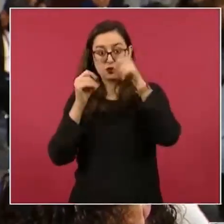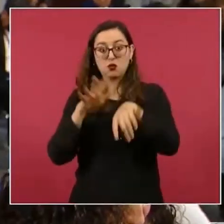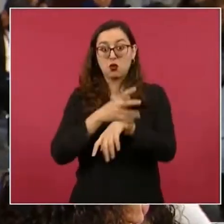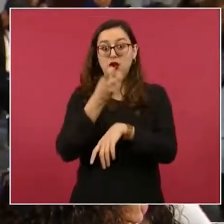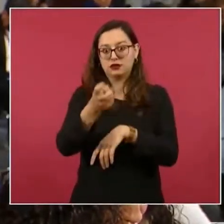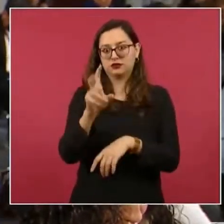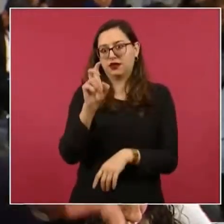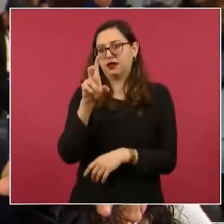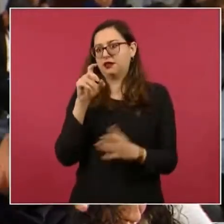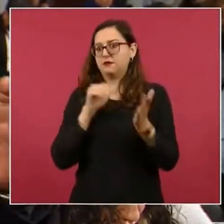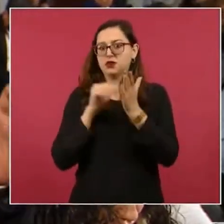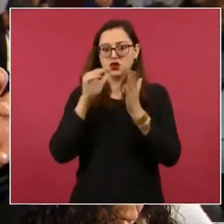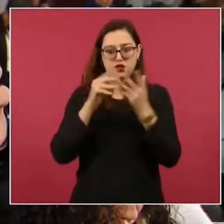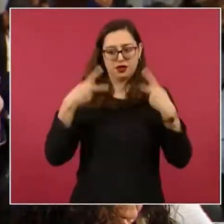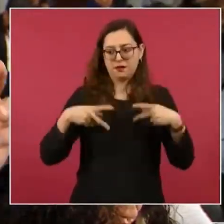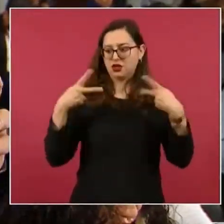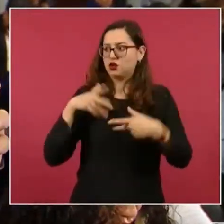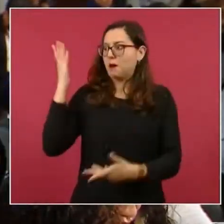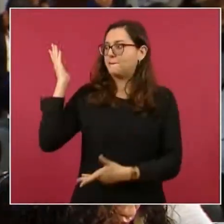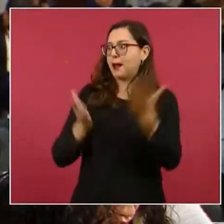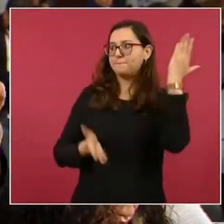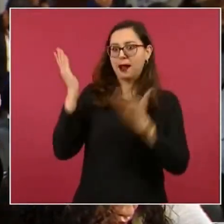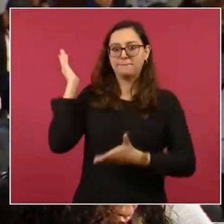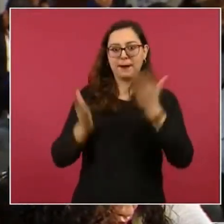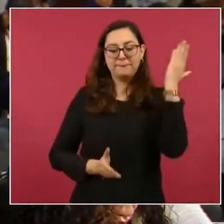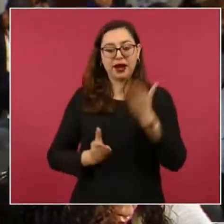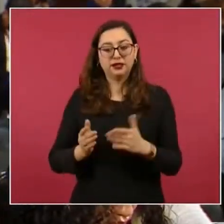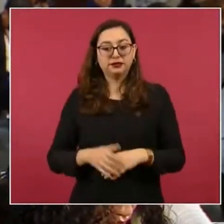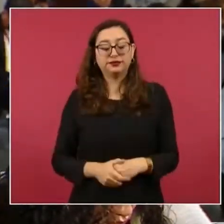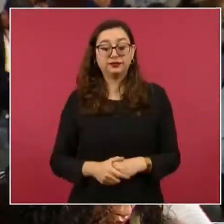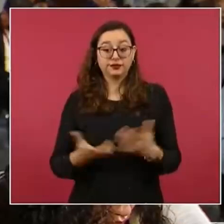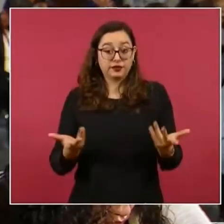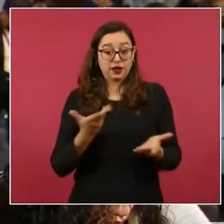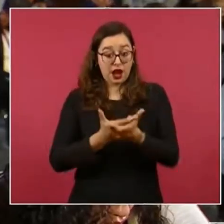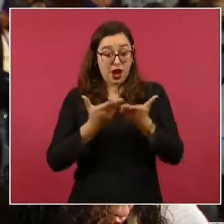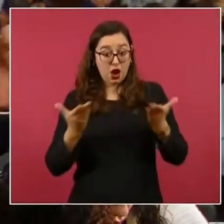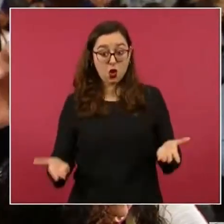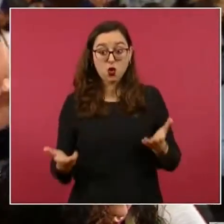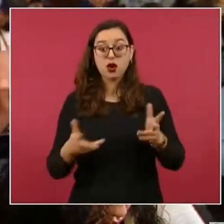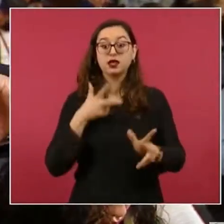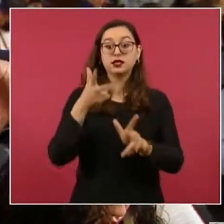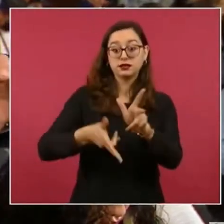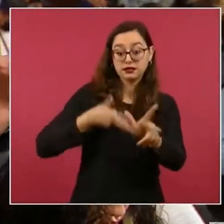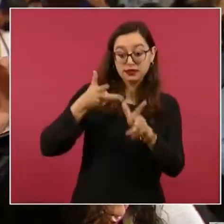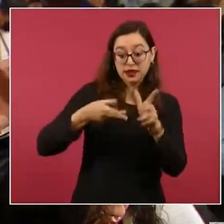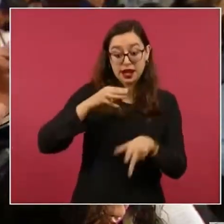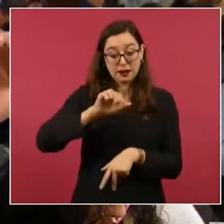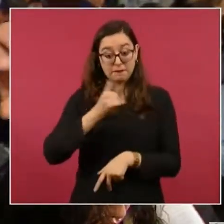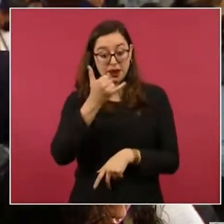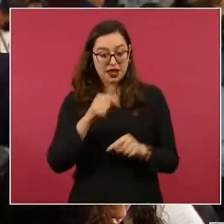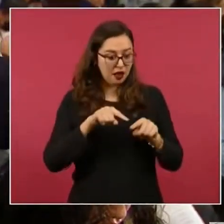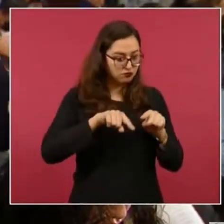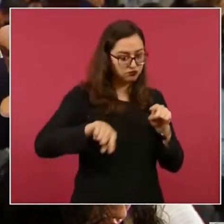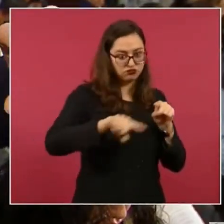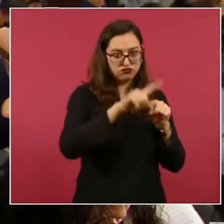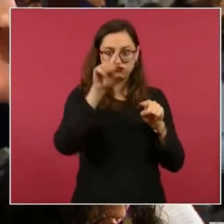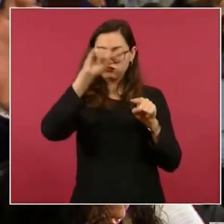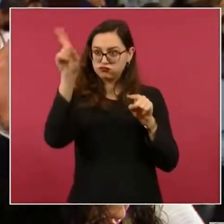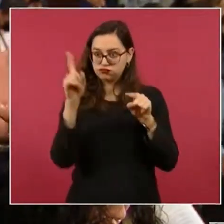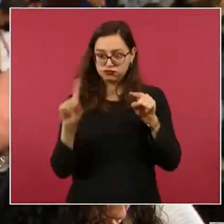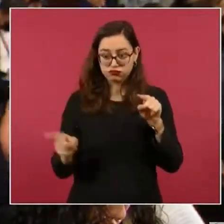turistas. Saber si el gobierno federal ya está pensando en el paquete turístico que va a ofrecer para hacer este recorrido y